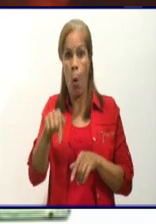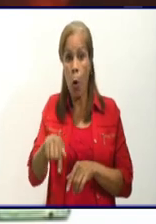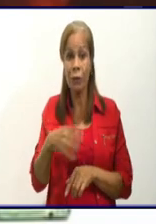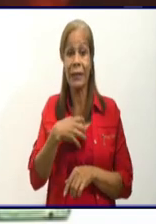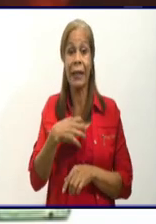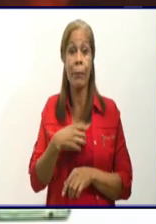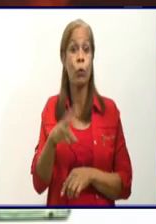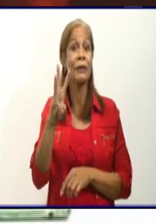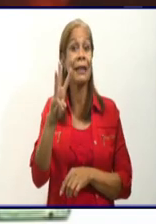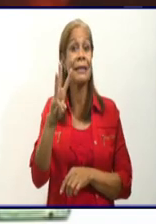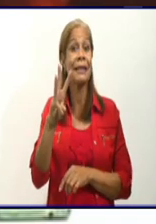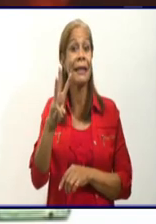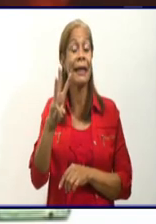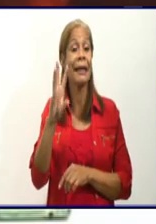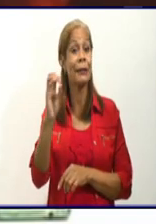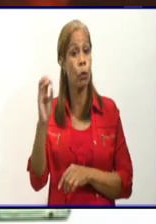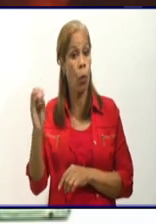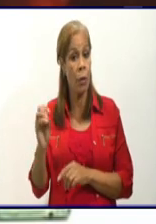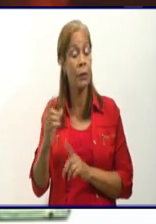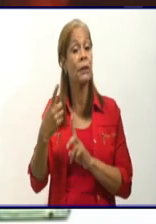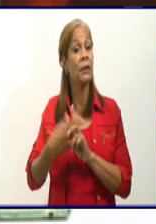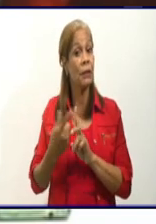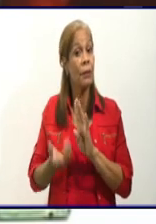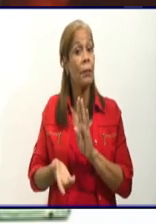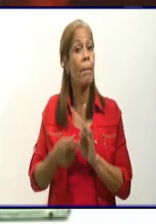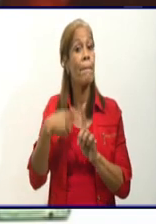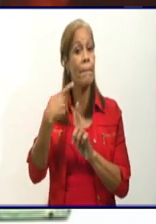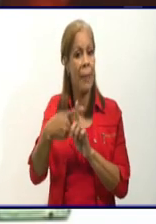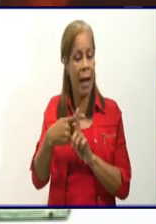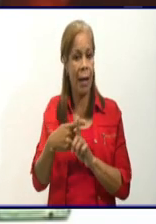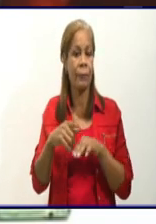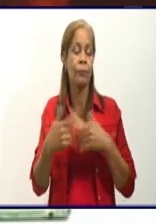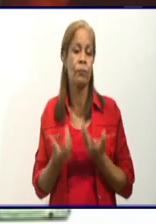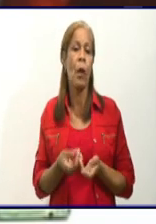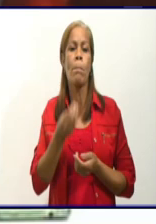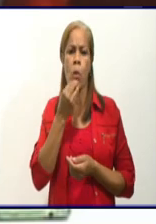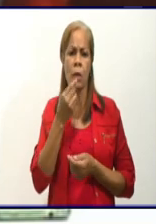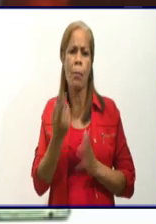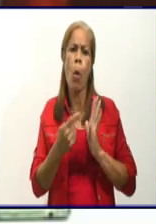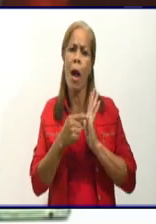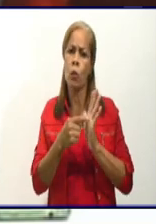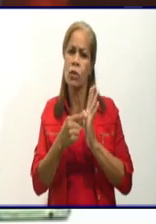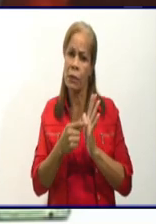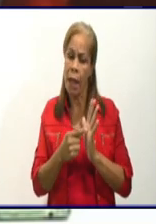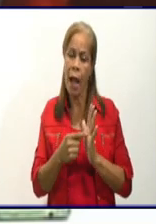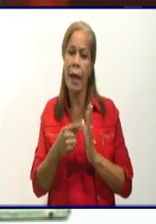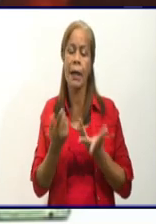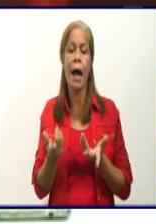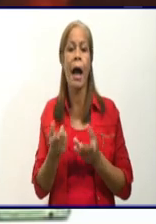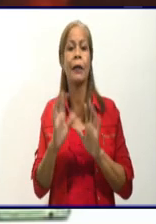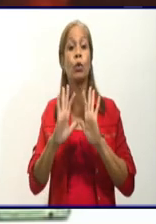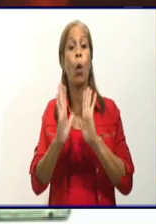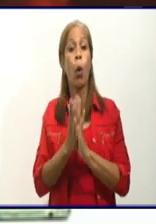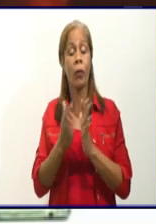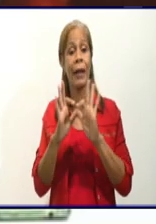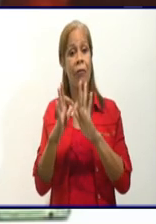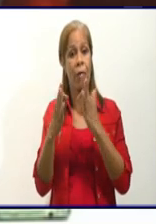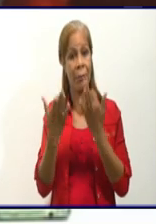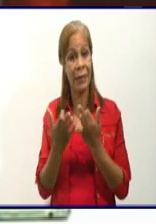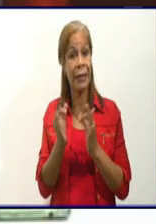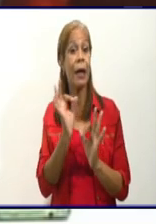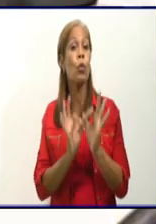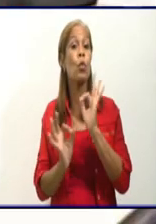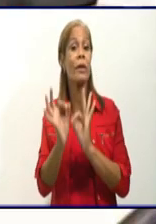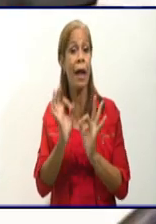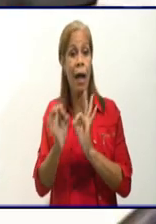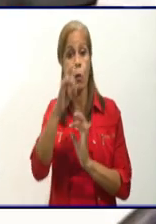Llama la atención entonces en la familia, sobre todas las cosas que no se ha tenido el mayor cuidado posible en los más